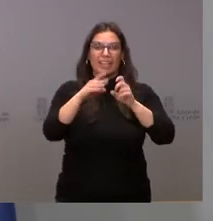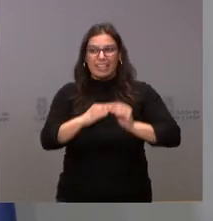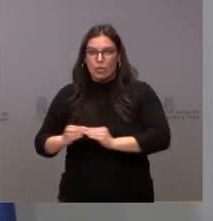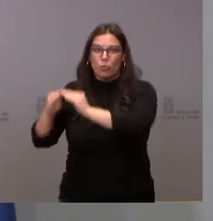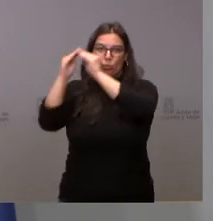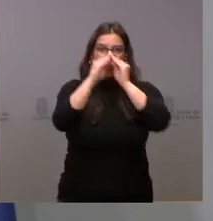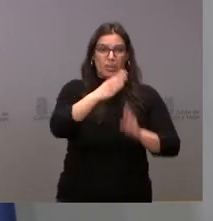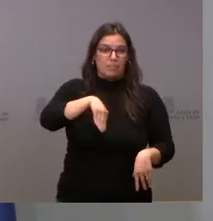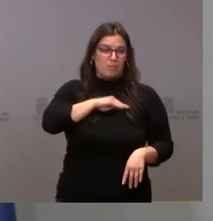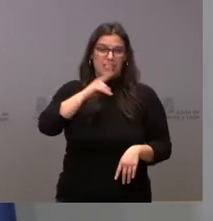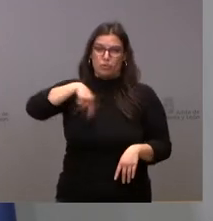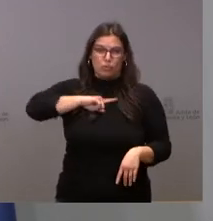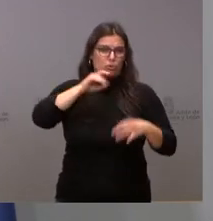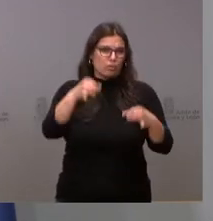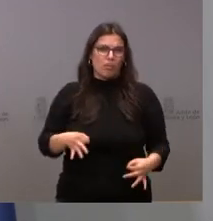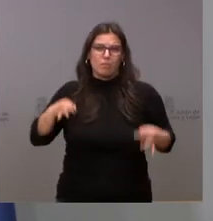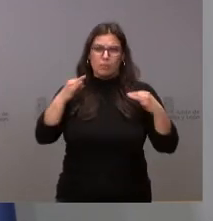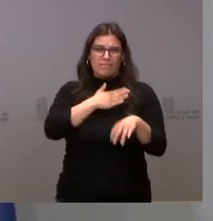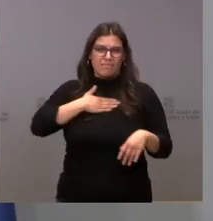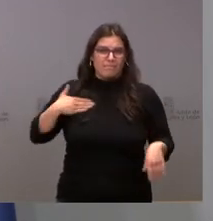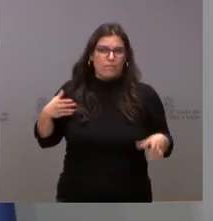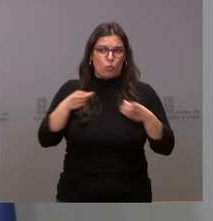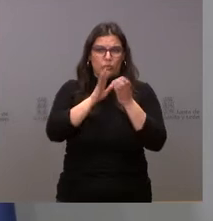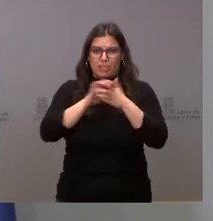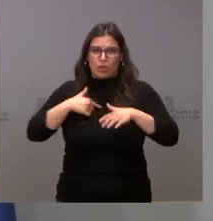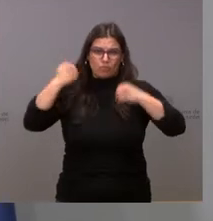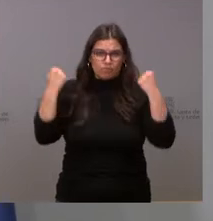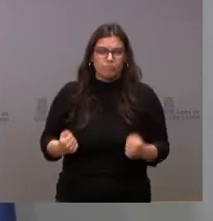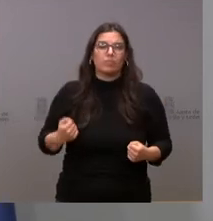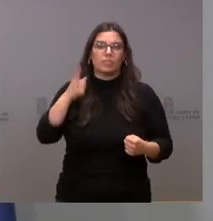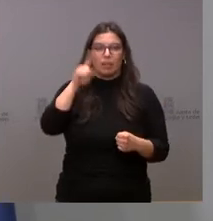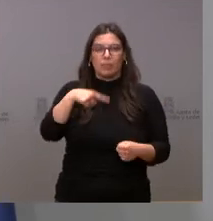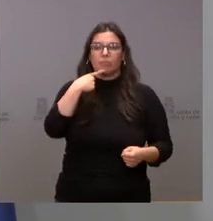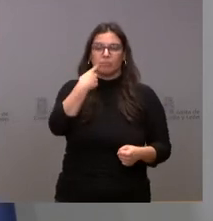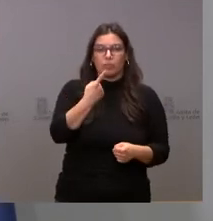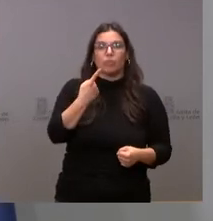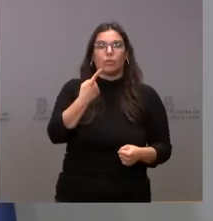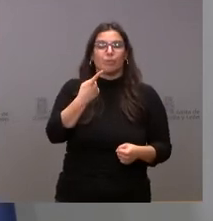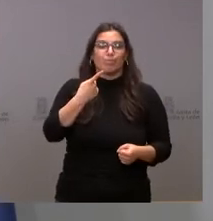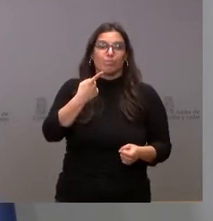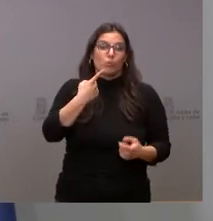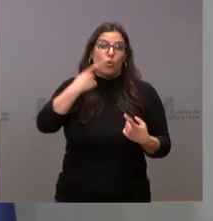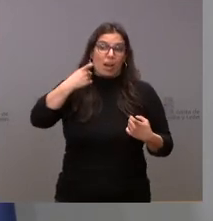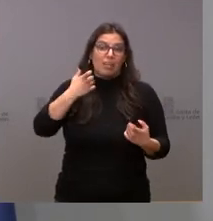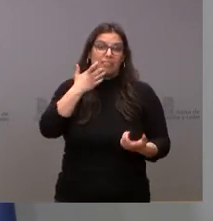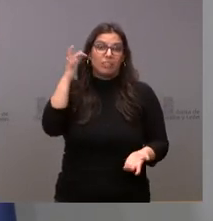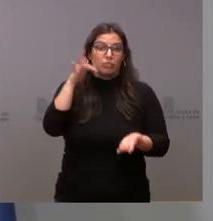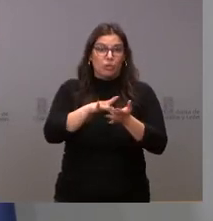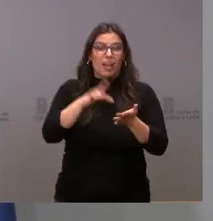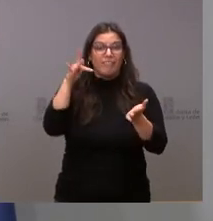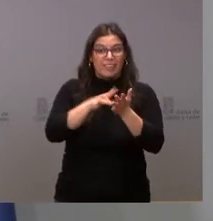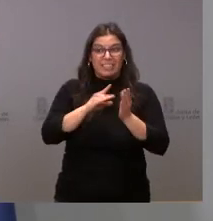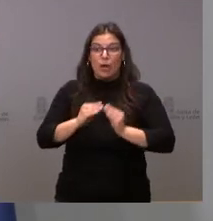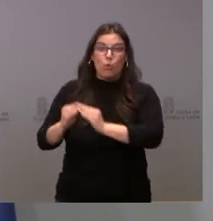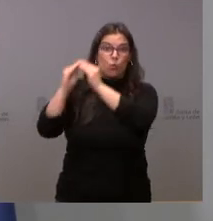Este ha sido siempre el deseo de la Junta de Castilla y León y les manifiesto también nuestro interés que se pudiera ser así, fijar una fecha única y